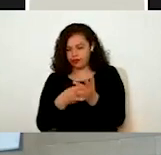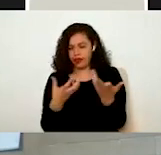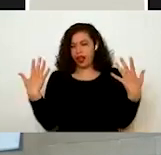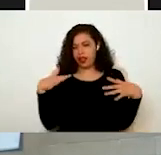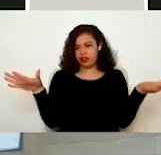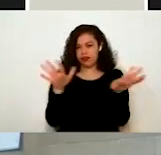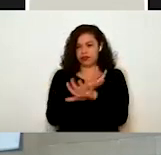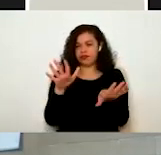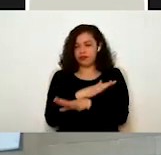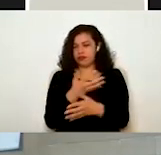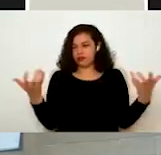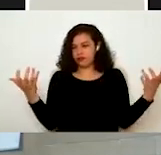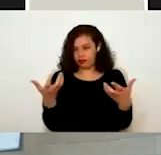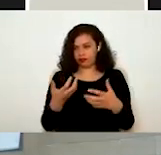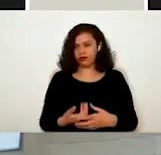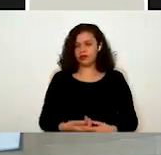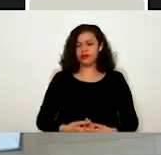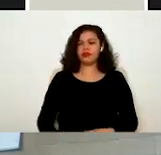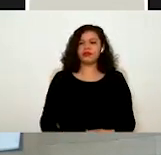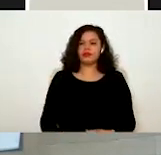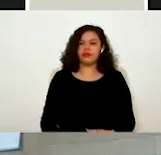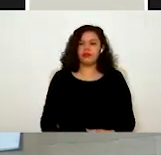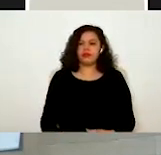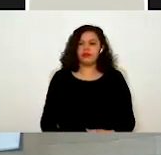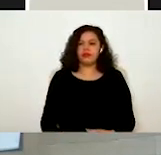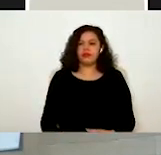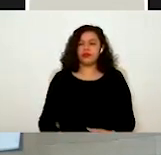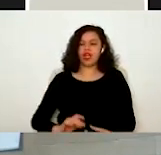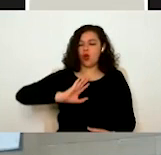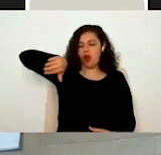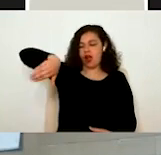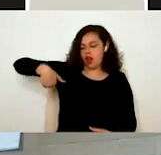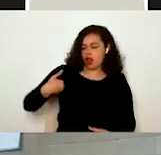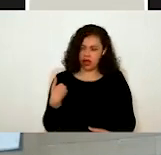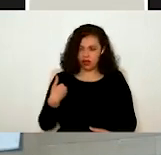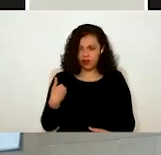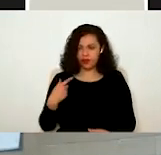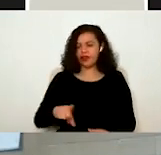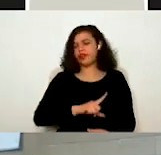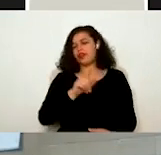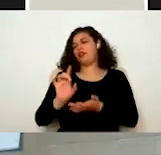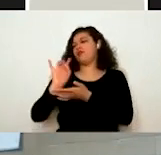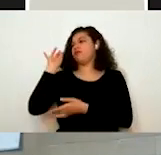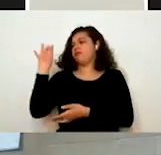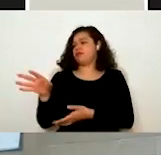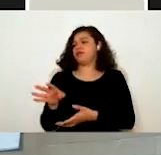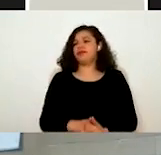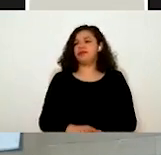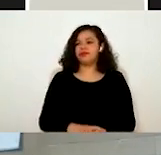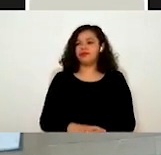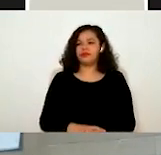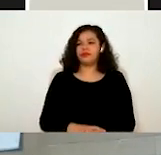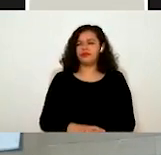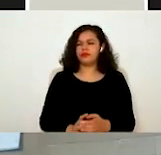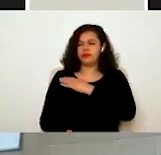nos haya hecho el asesor. Guardar los cambios haciendo clic en el botón de guardar. Y enviar la solicitud, ¿no? Vamos